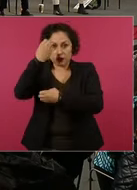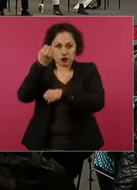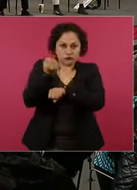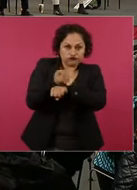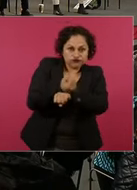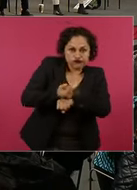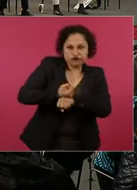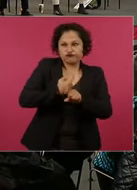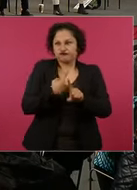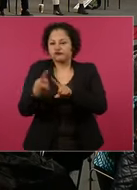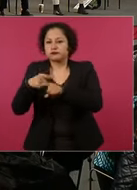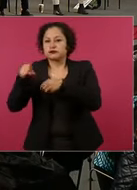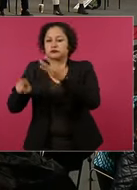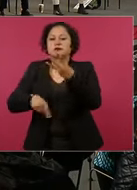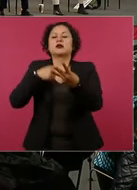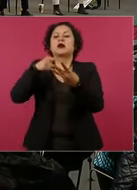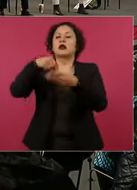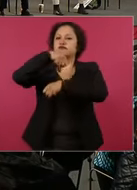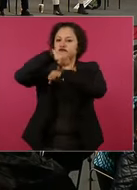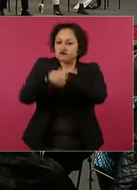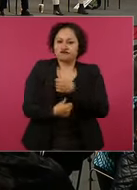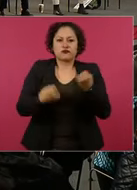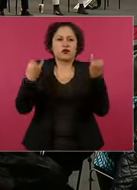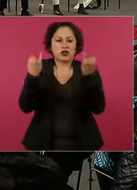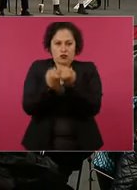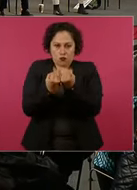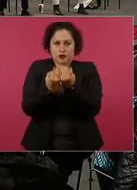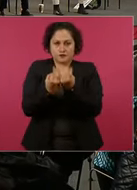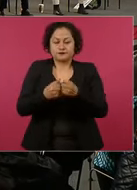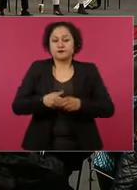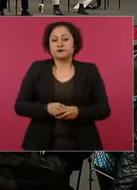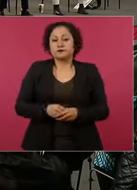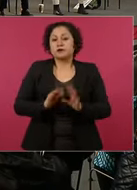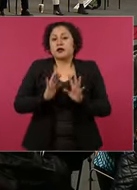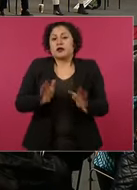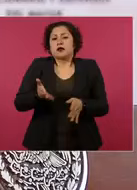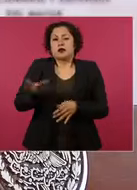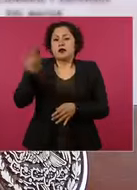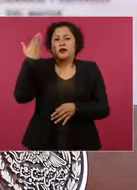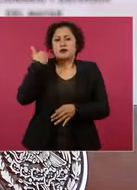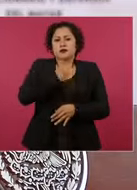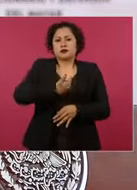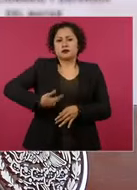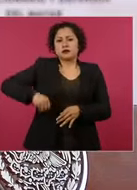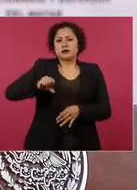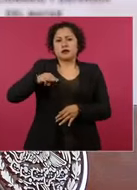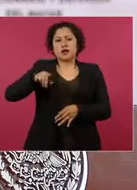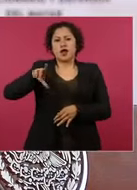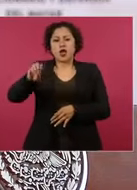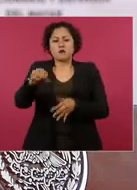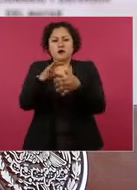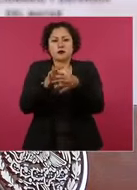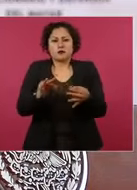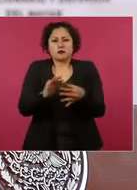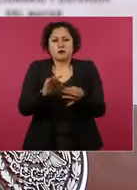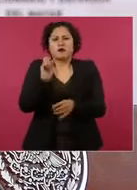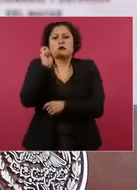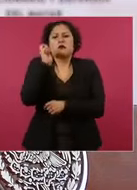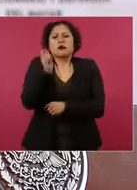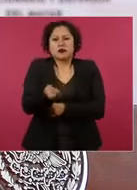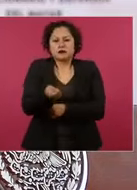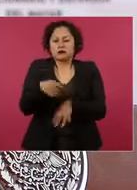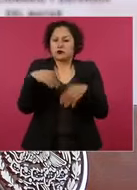necesario también las cirugías. Y en ese sentido, como lo ha mencionado el presidente López Obrador, el trabajo con los gobernadores